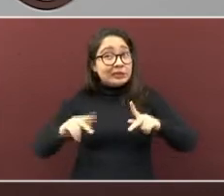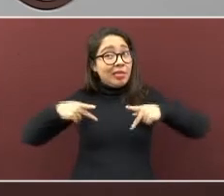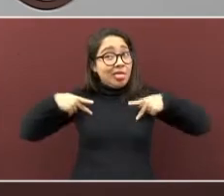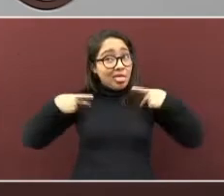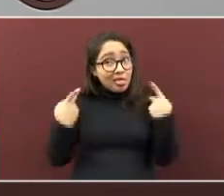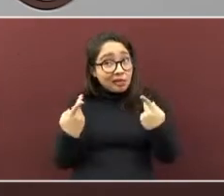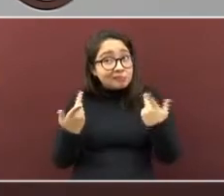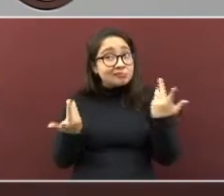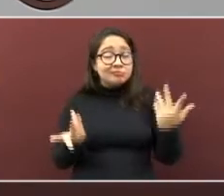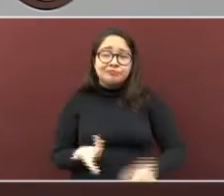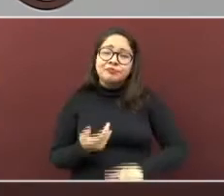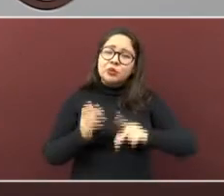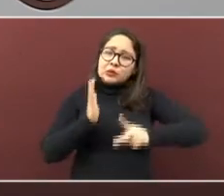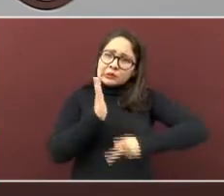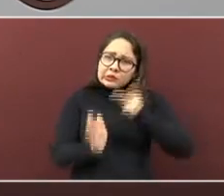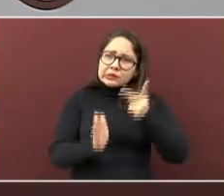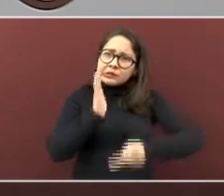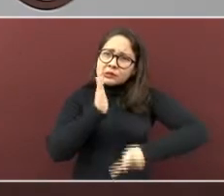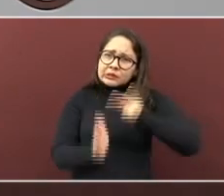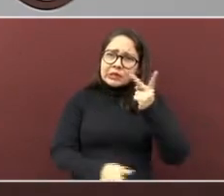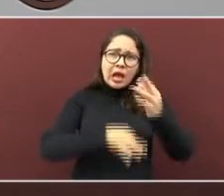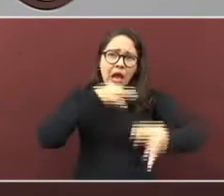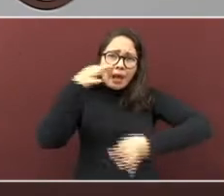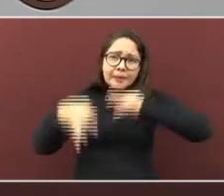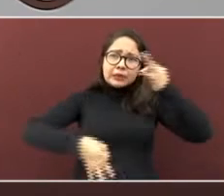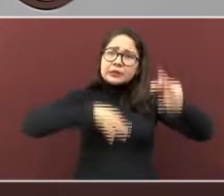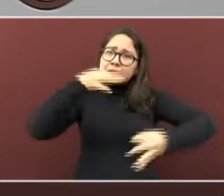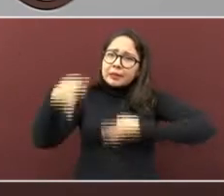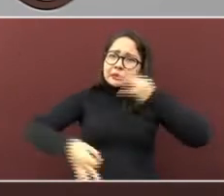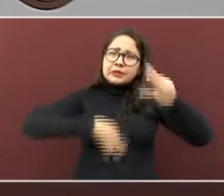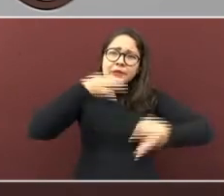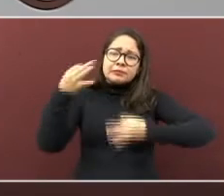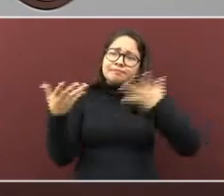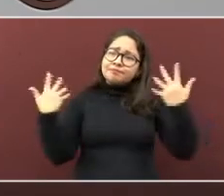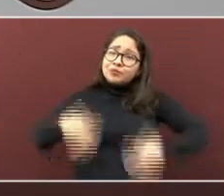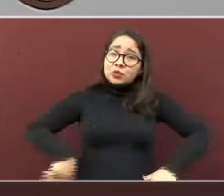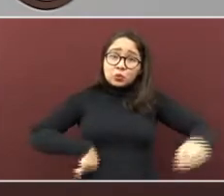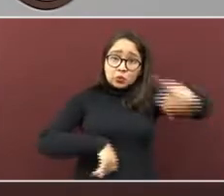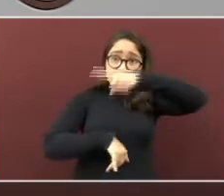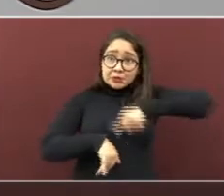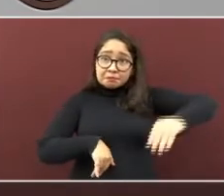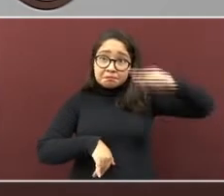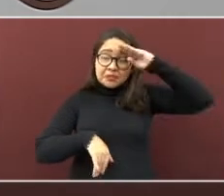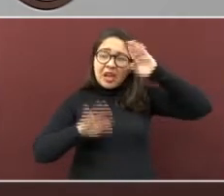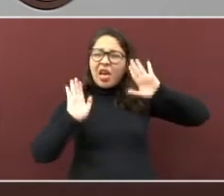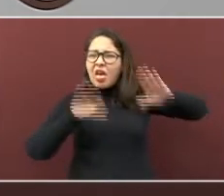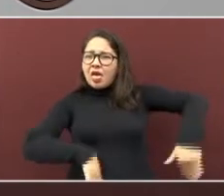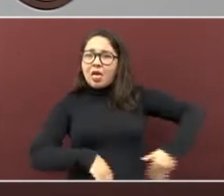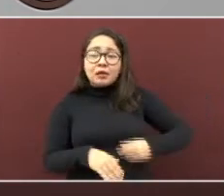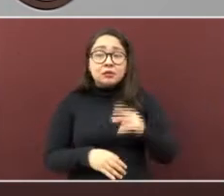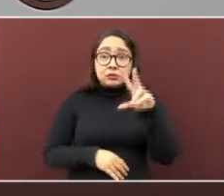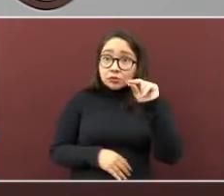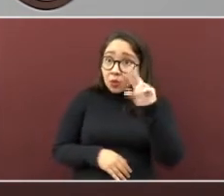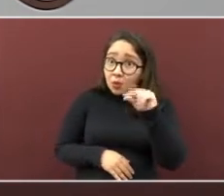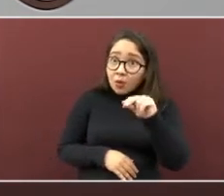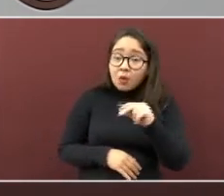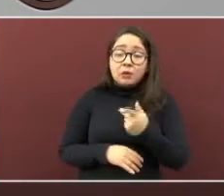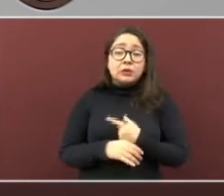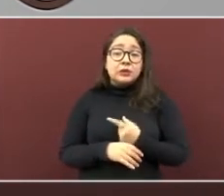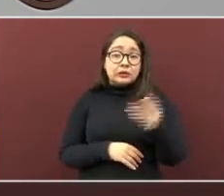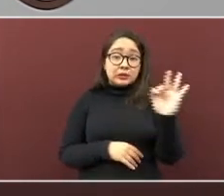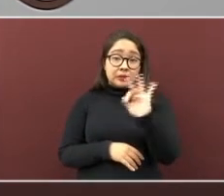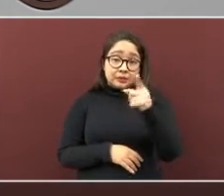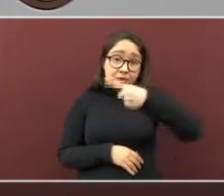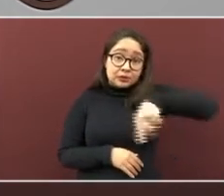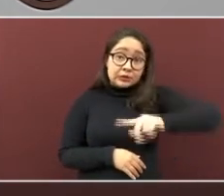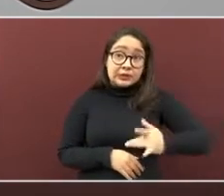las veces que sea necesario. No se confíen, por favor. Si comienzan a presentar